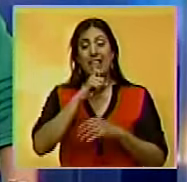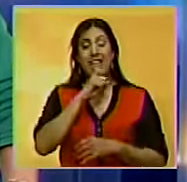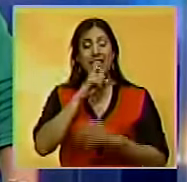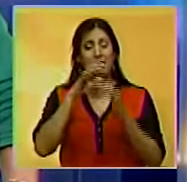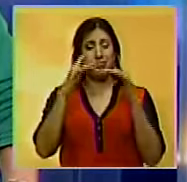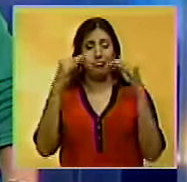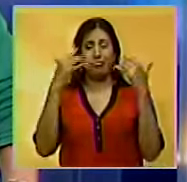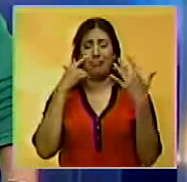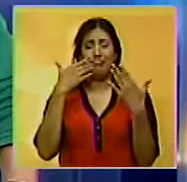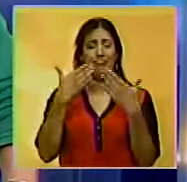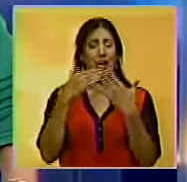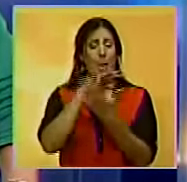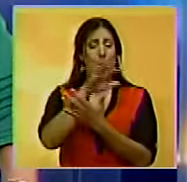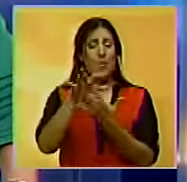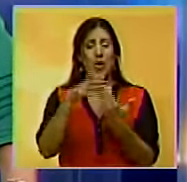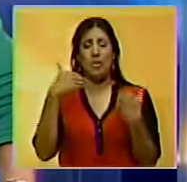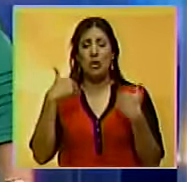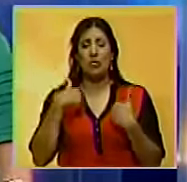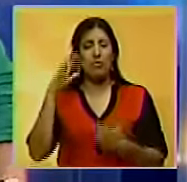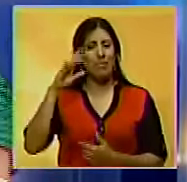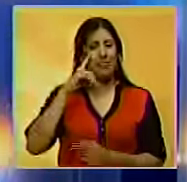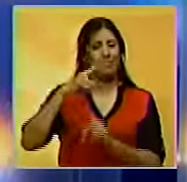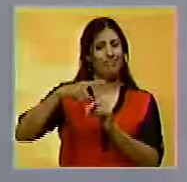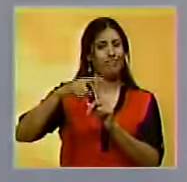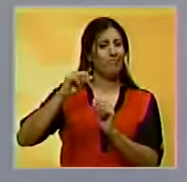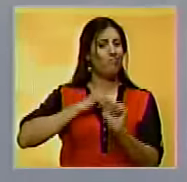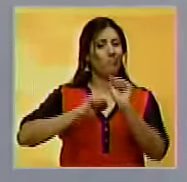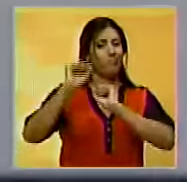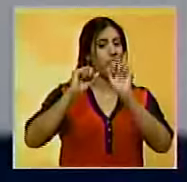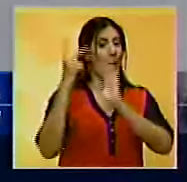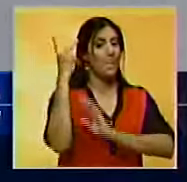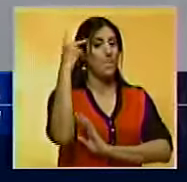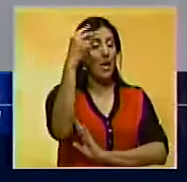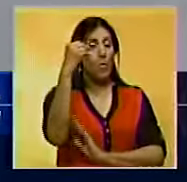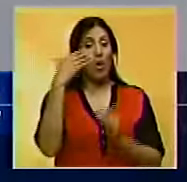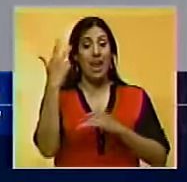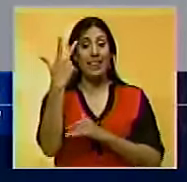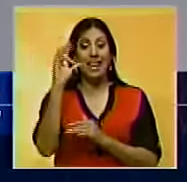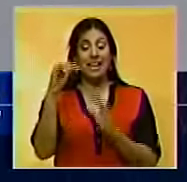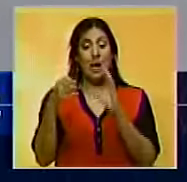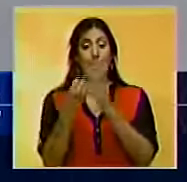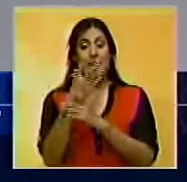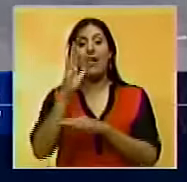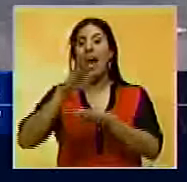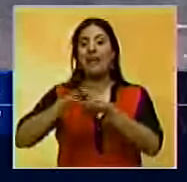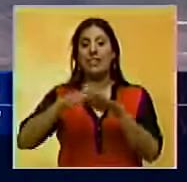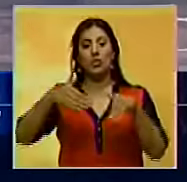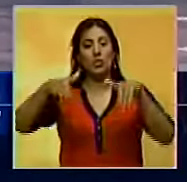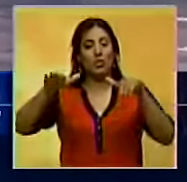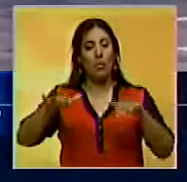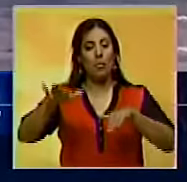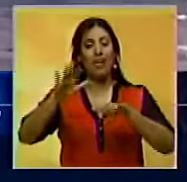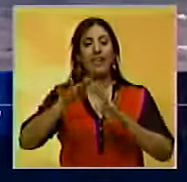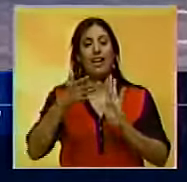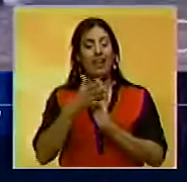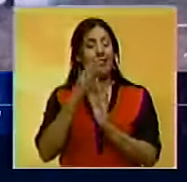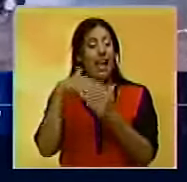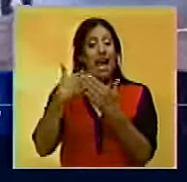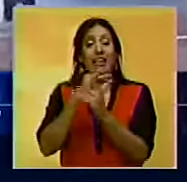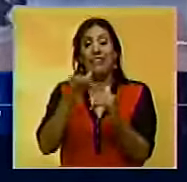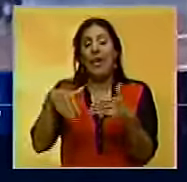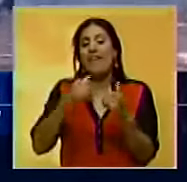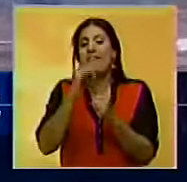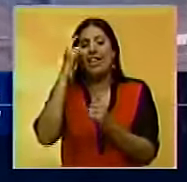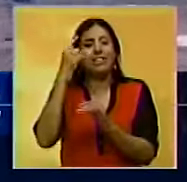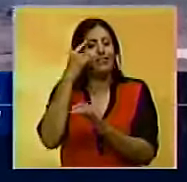escenario macroeconómico actual que atraviesa la región. El pasado 30 de mayo, Latam Airlines anunció la suspensión temporal e indefinida de sus